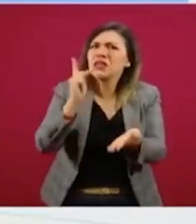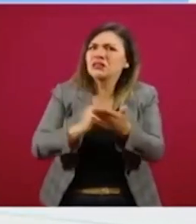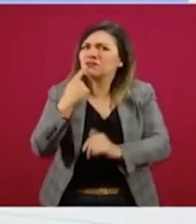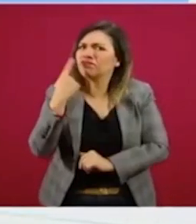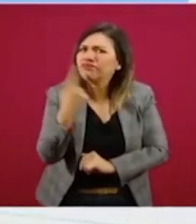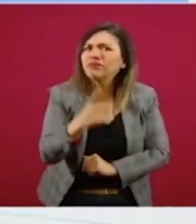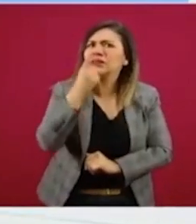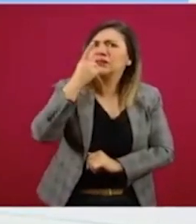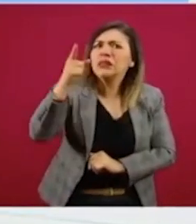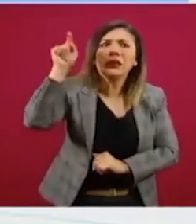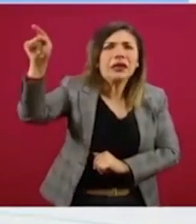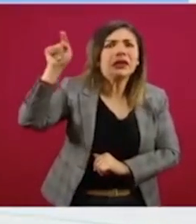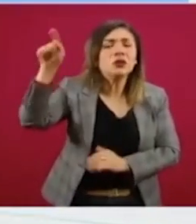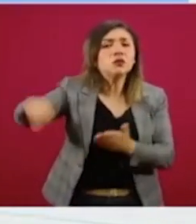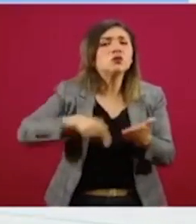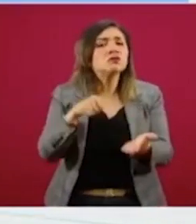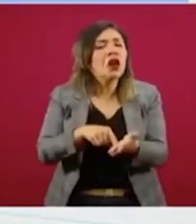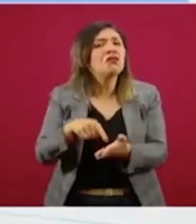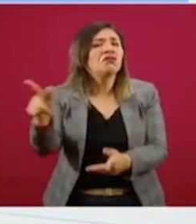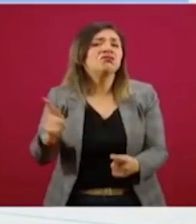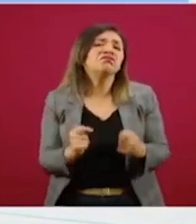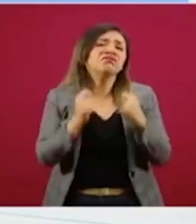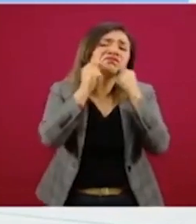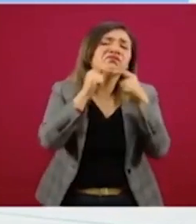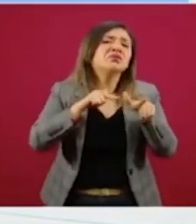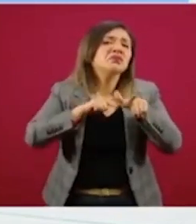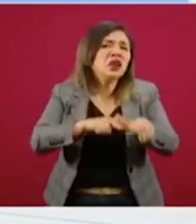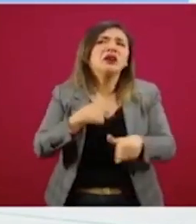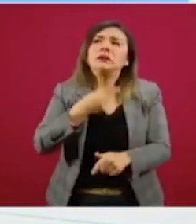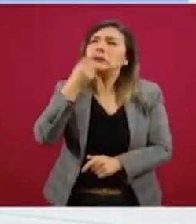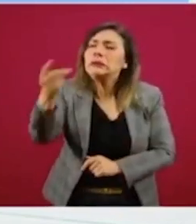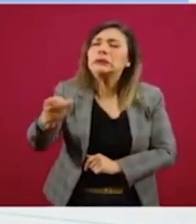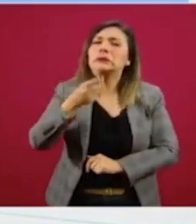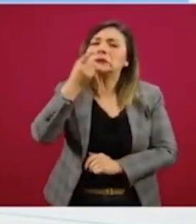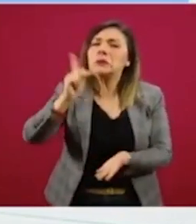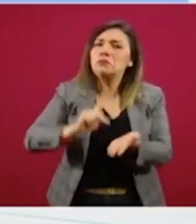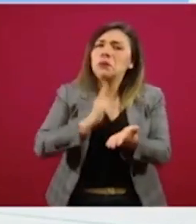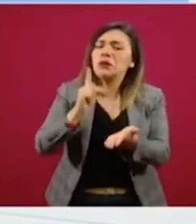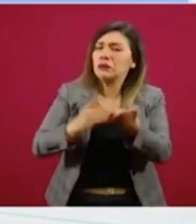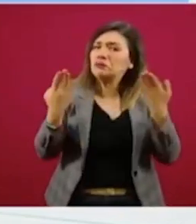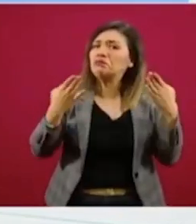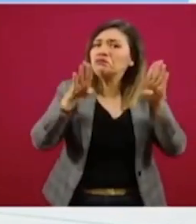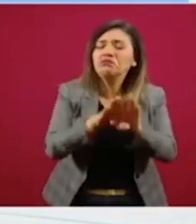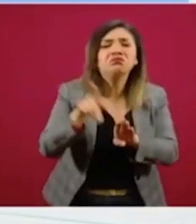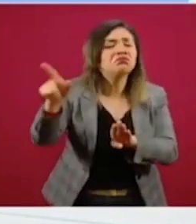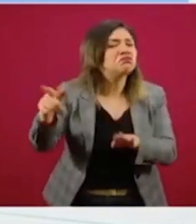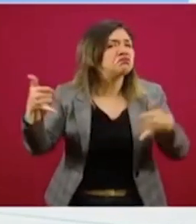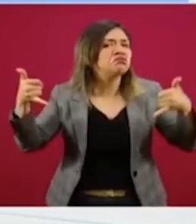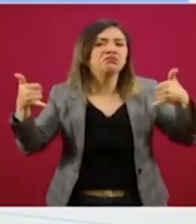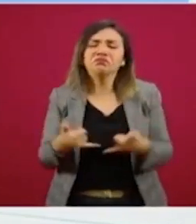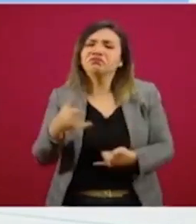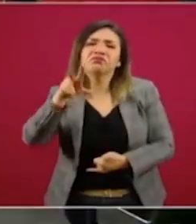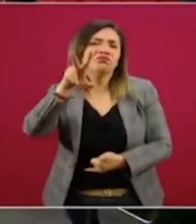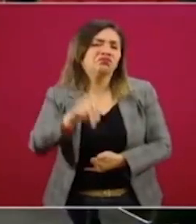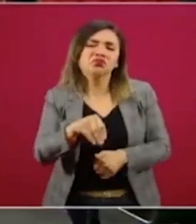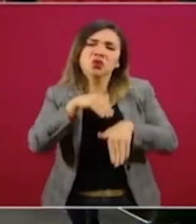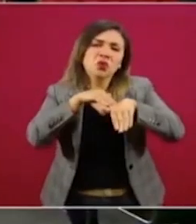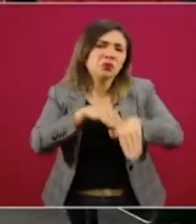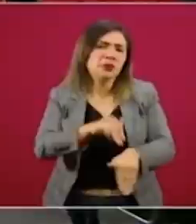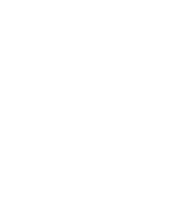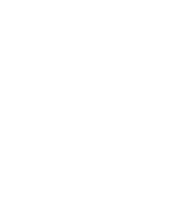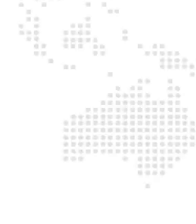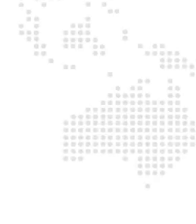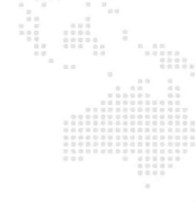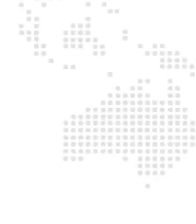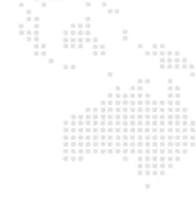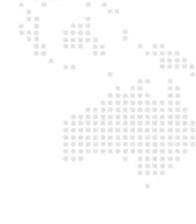recibido varias denuncias al respecto y a pesar de que hemos insistido en el cierre no han acatado estas